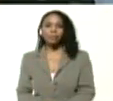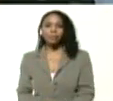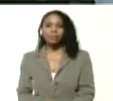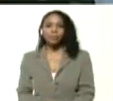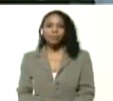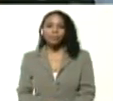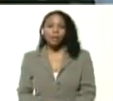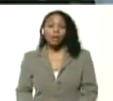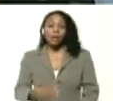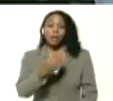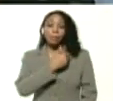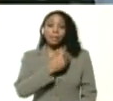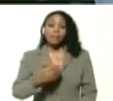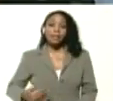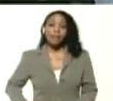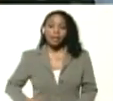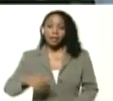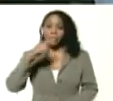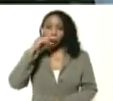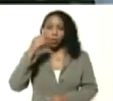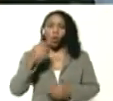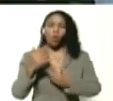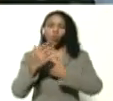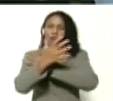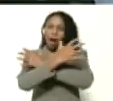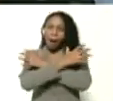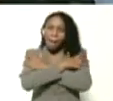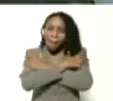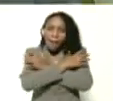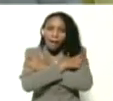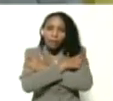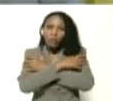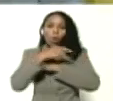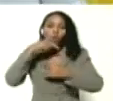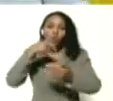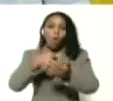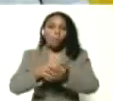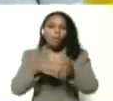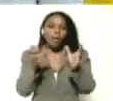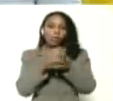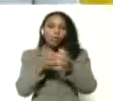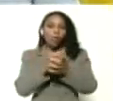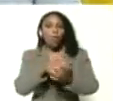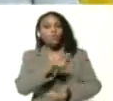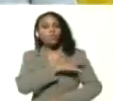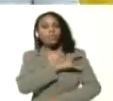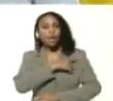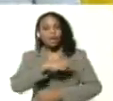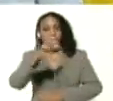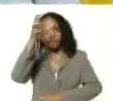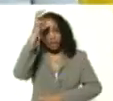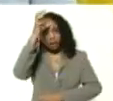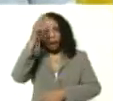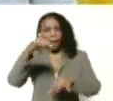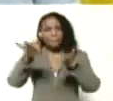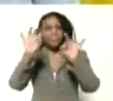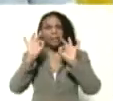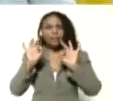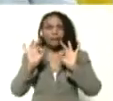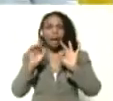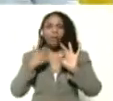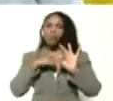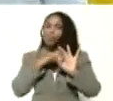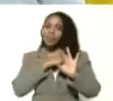Presidente Nicolás Maduro recibe un abrazo en nombre del sector universitario falconeano y en especial de